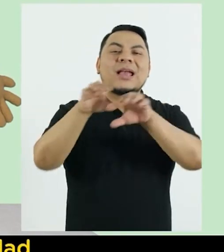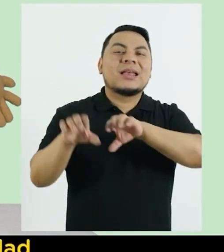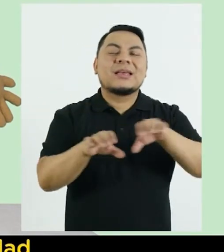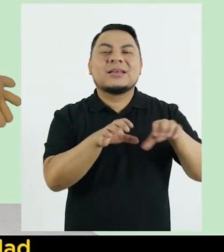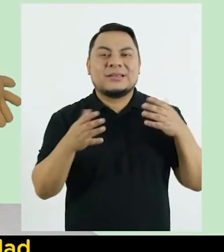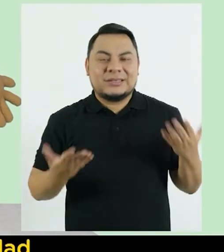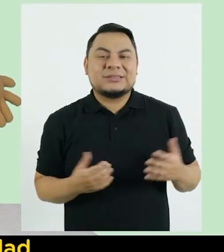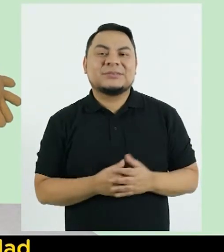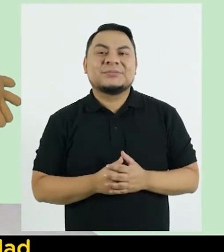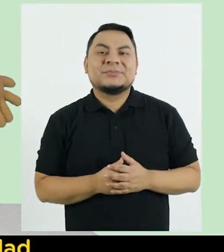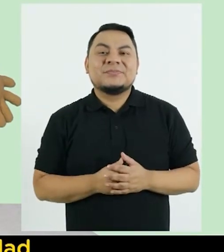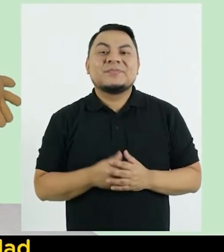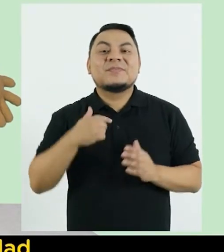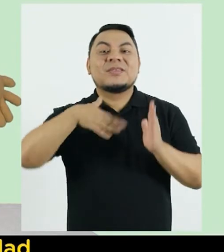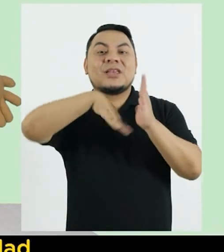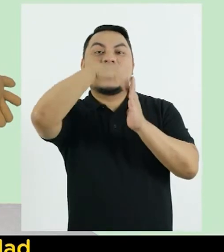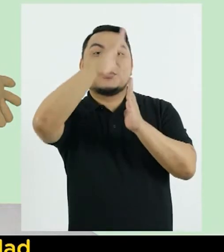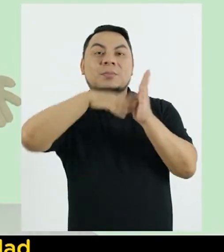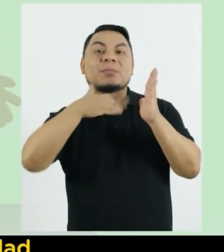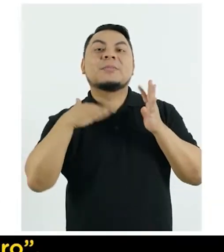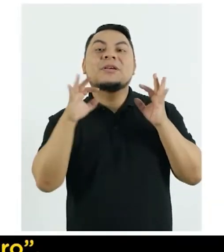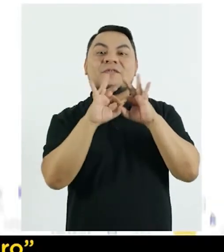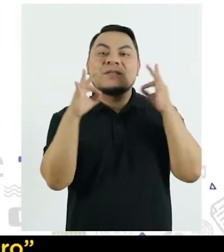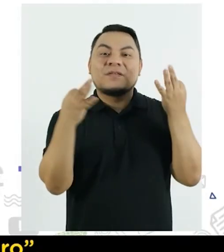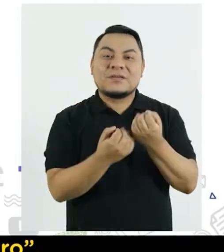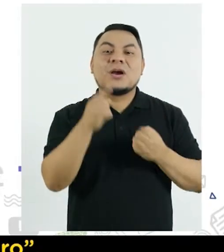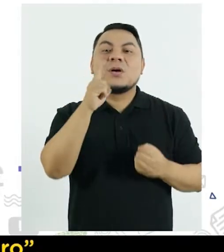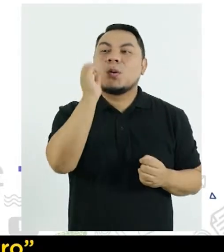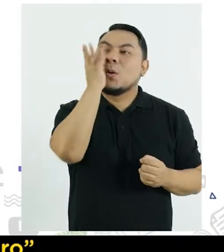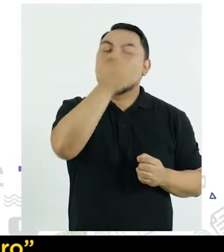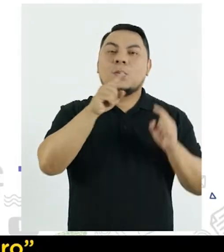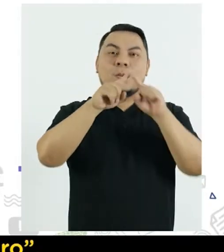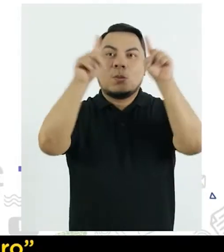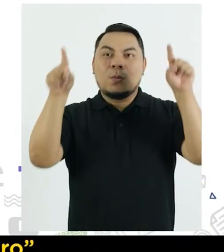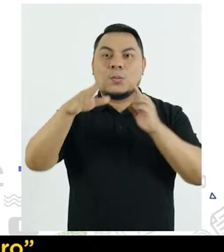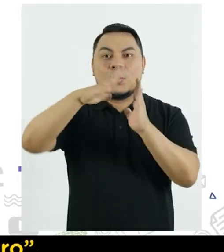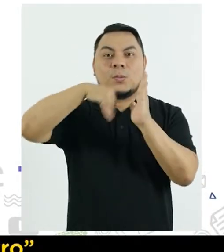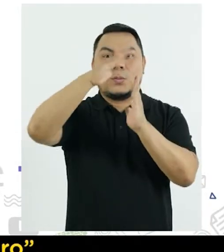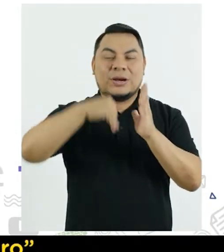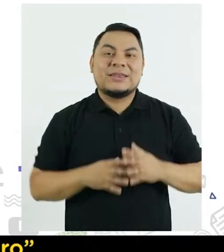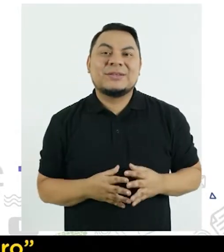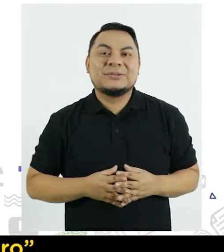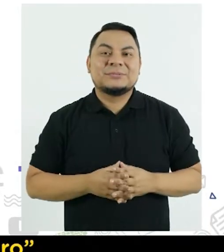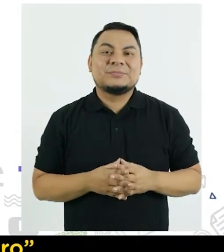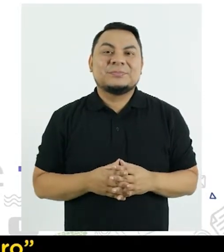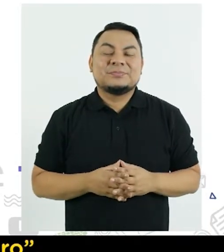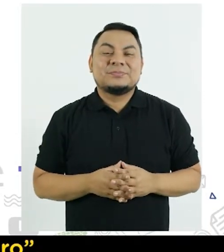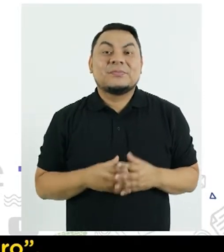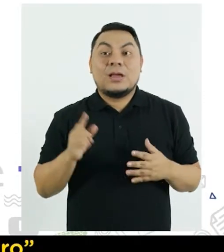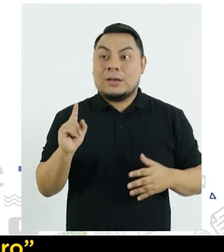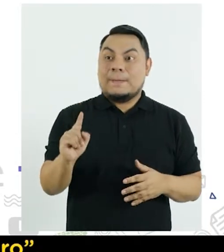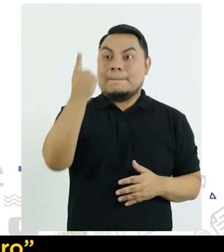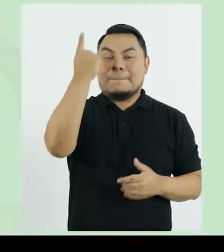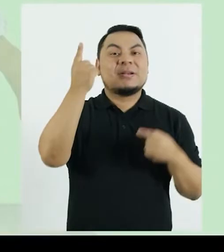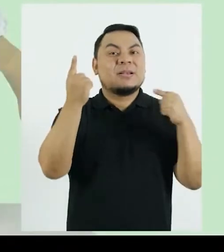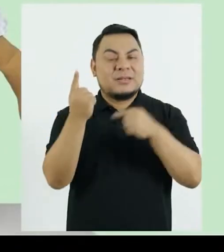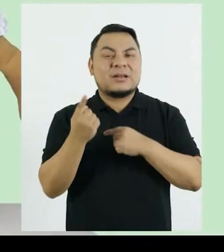algunas sugerencias para la actividad Pinto a mi familia en un lindo cuadro